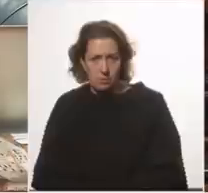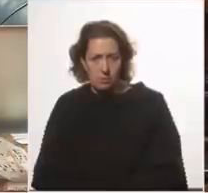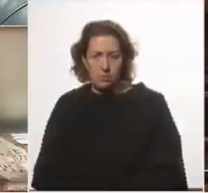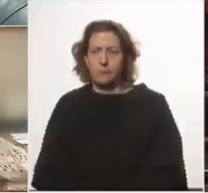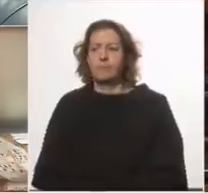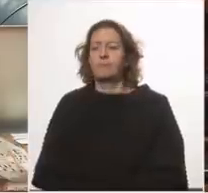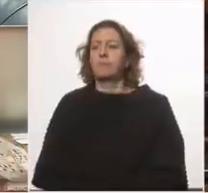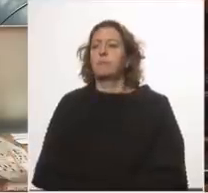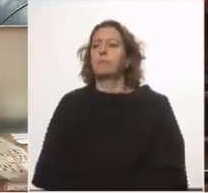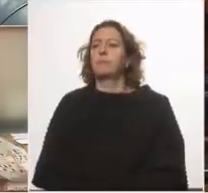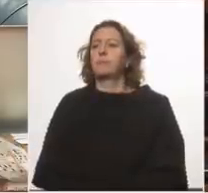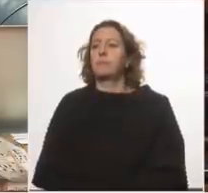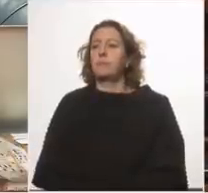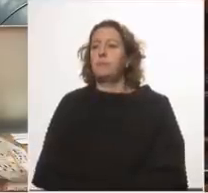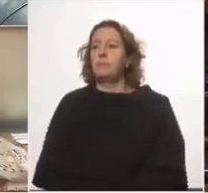dio esto